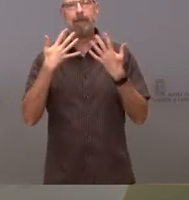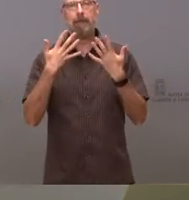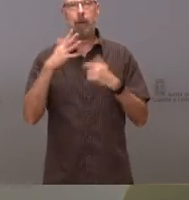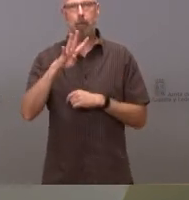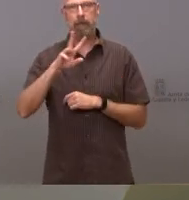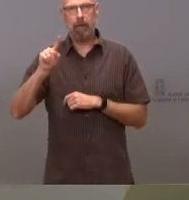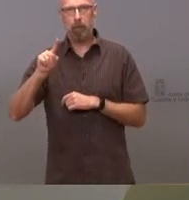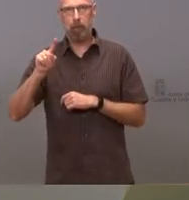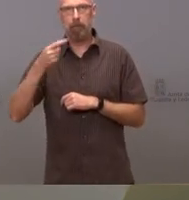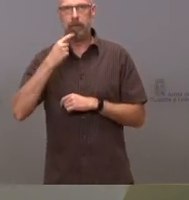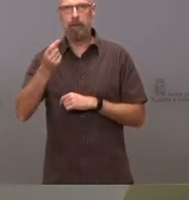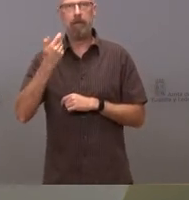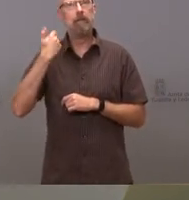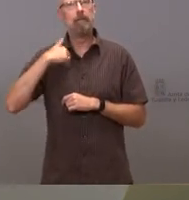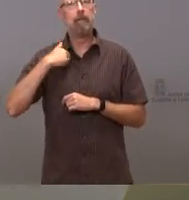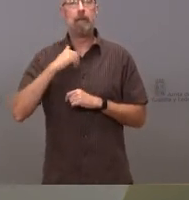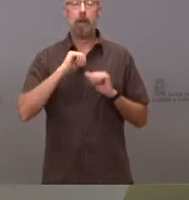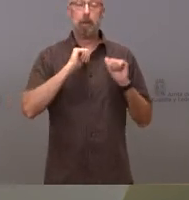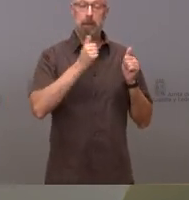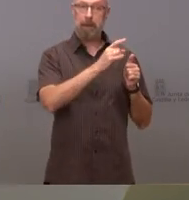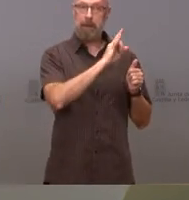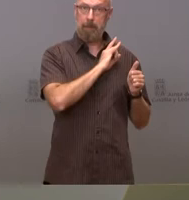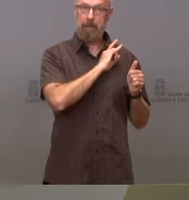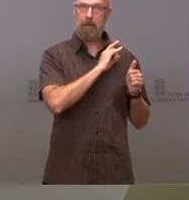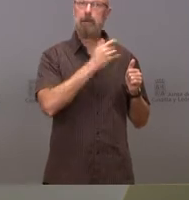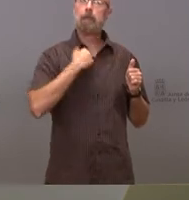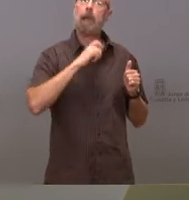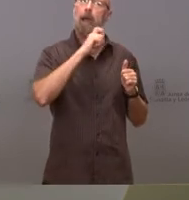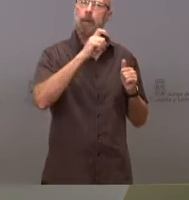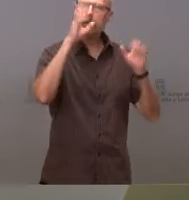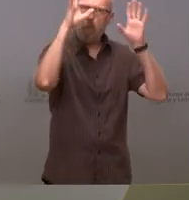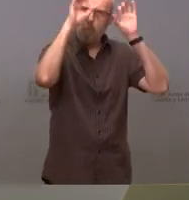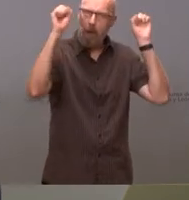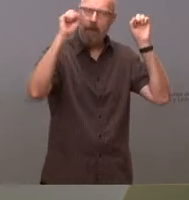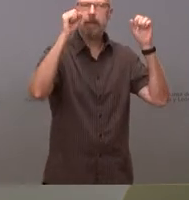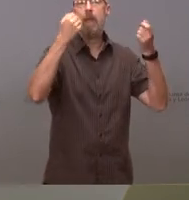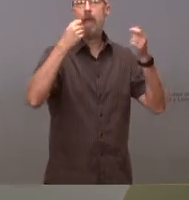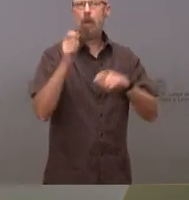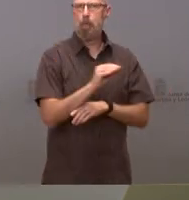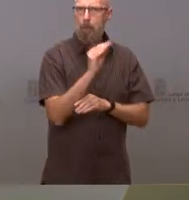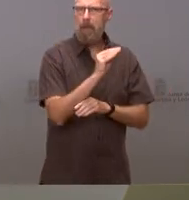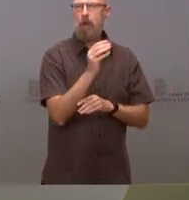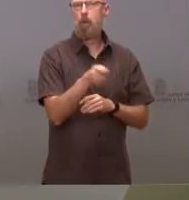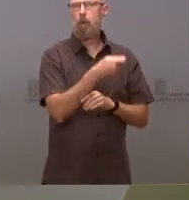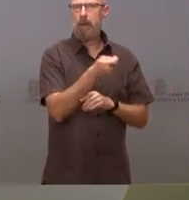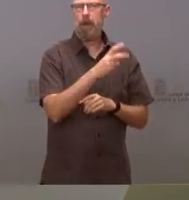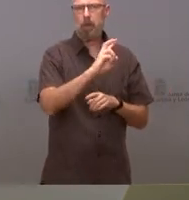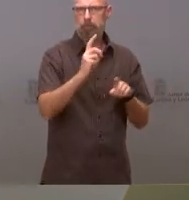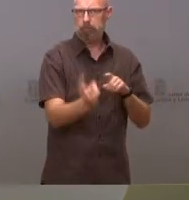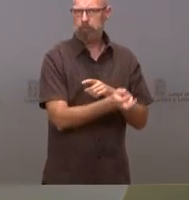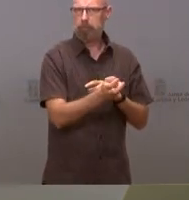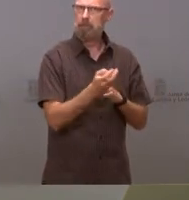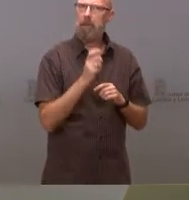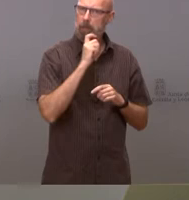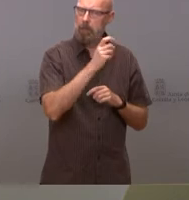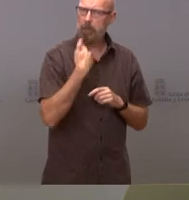se había movilizado ya desde la primera llamada ya se había movilizado lógicamente a la Guardia Civil de Tráfico a los bomberos cuando era un incendio de coche y a las